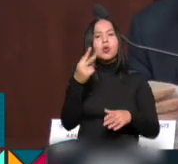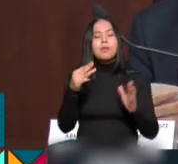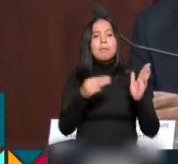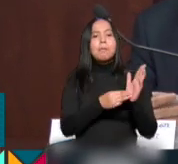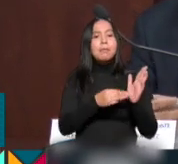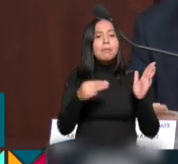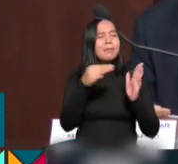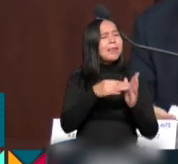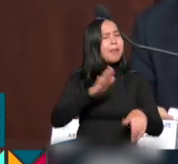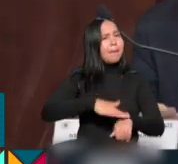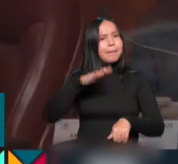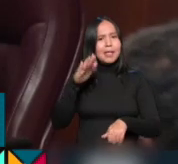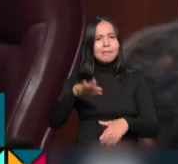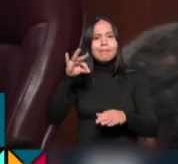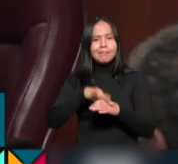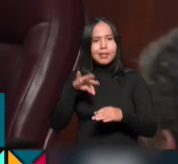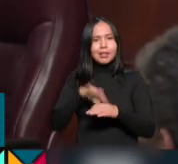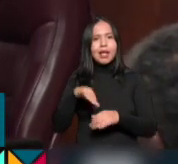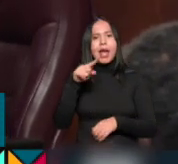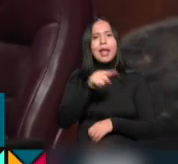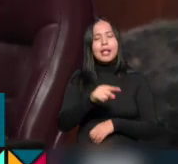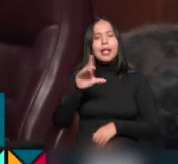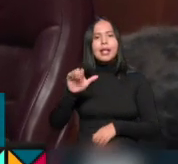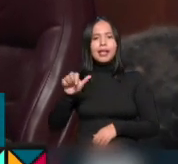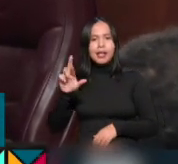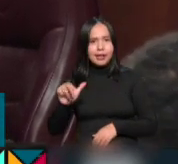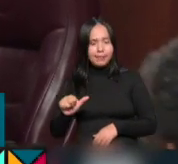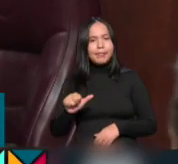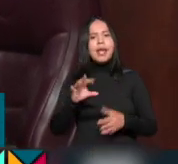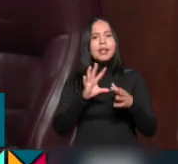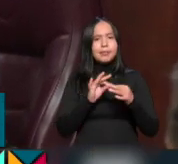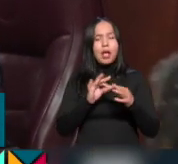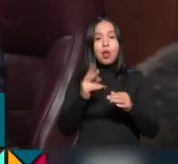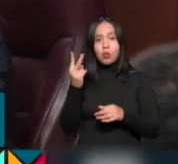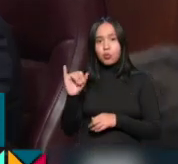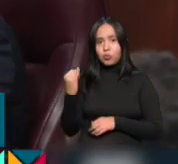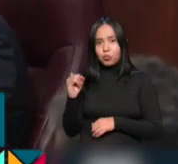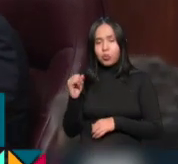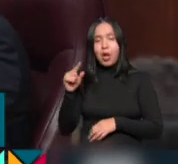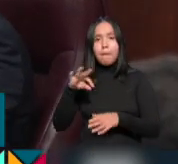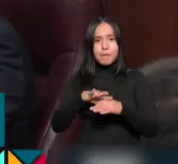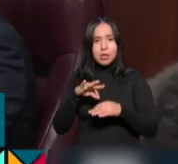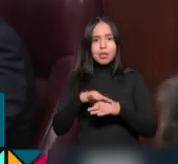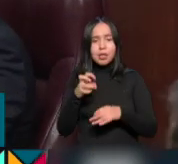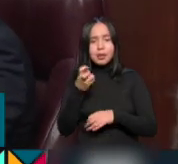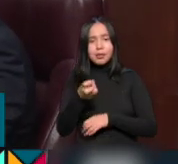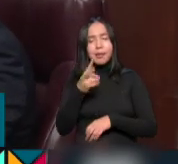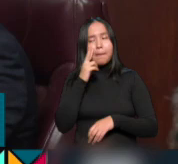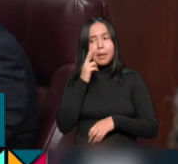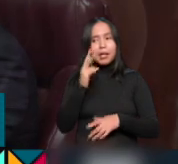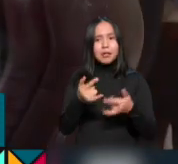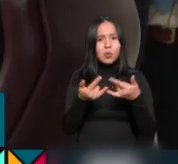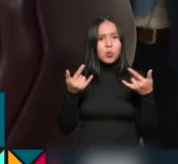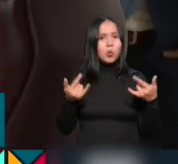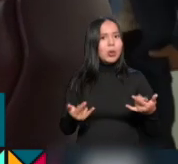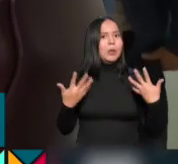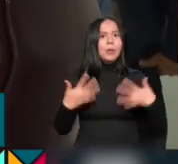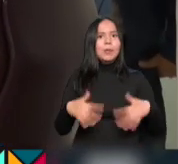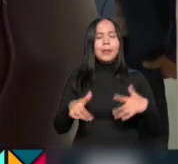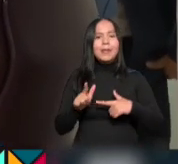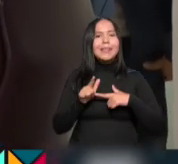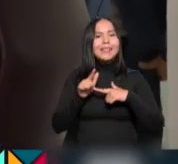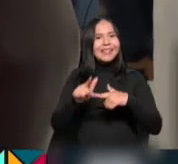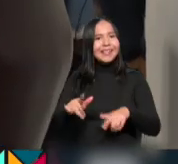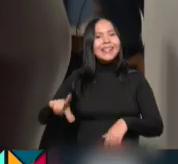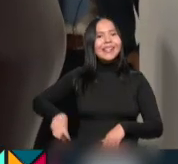Por su parte, Clara Brugada reconoció que en la elección del 2 de junio hubo un hecho histórico que permitió la continuidad de un gobierno